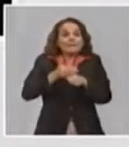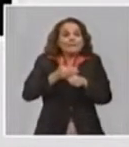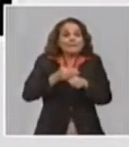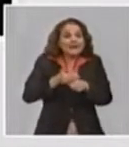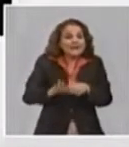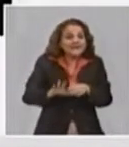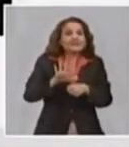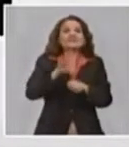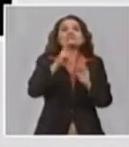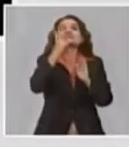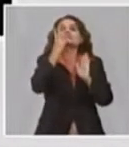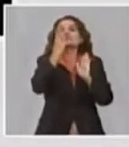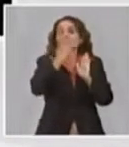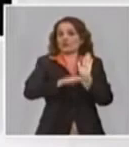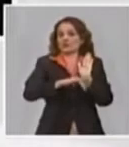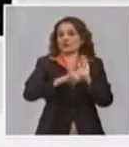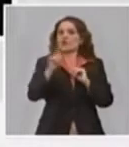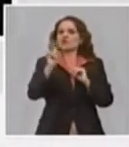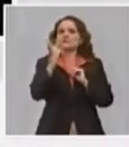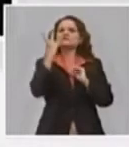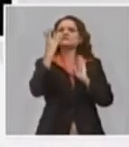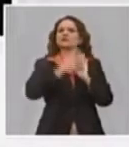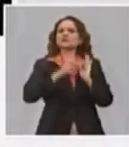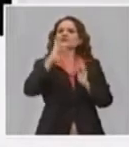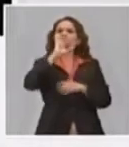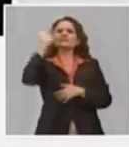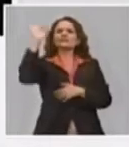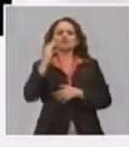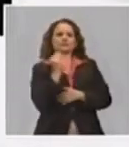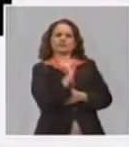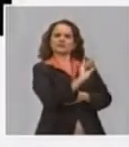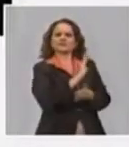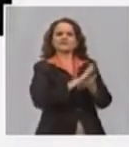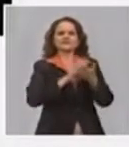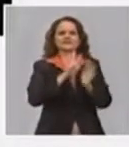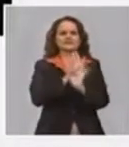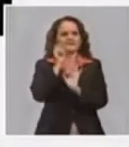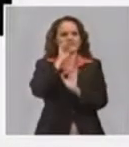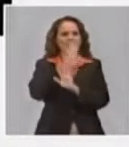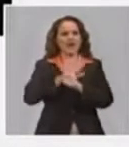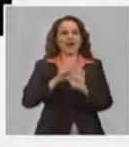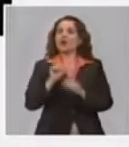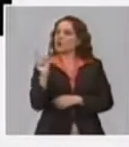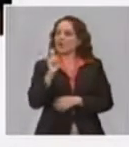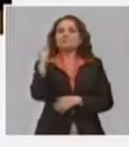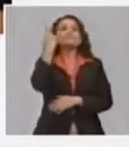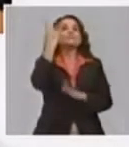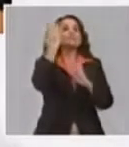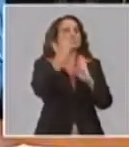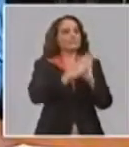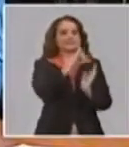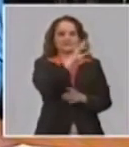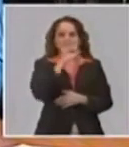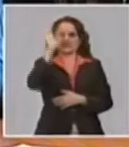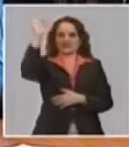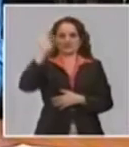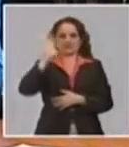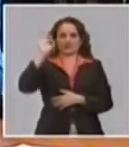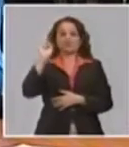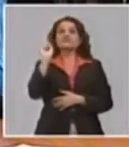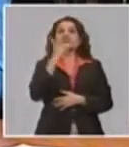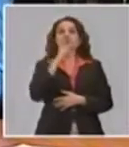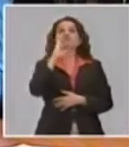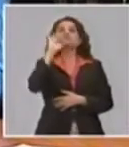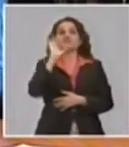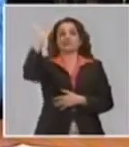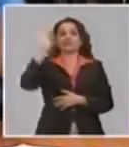Quiere decir que no es que es un segundo mes y ya. O sea, el primer mes al 100%, el segundo, el tercero, y hasta tanto